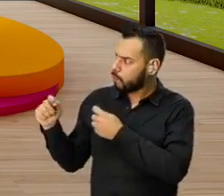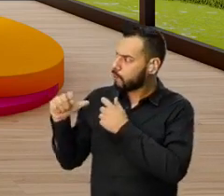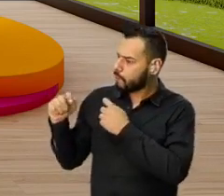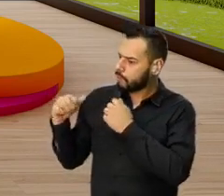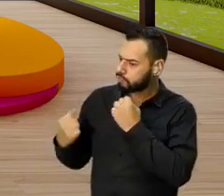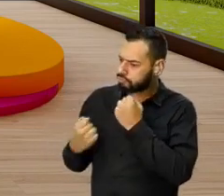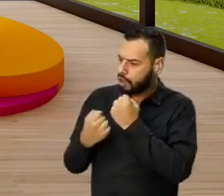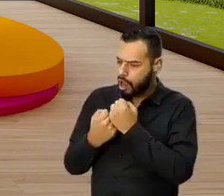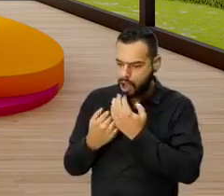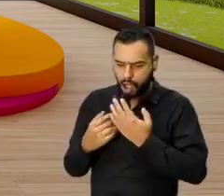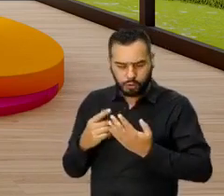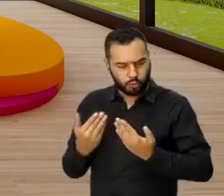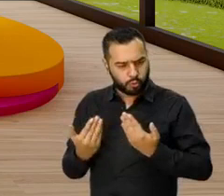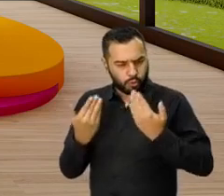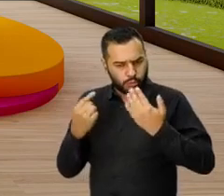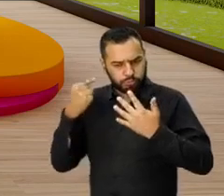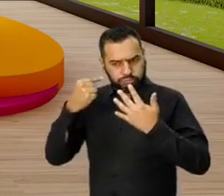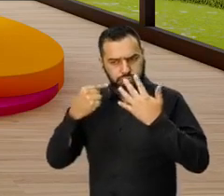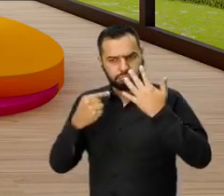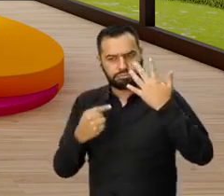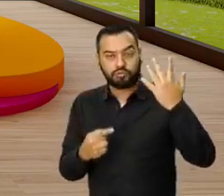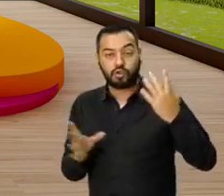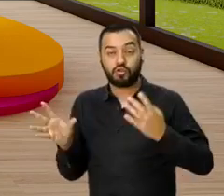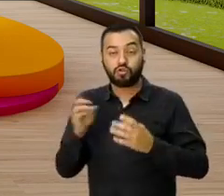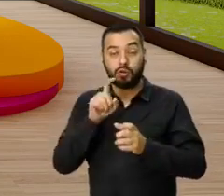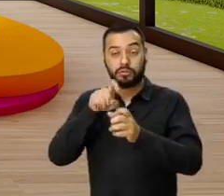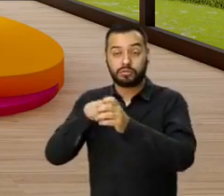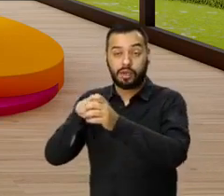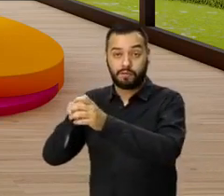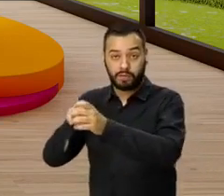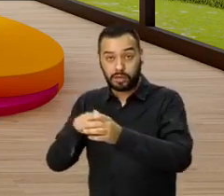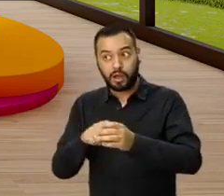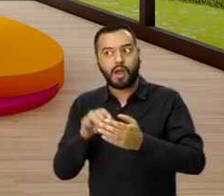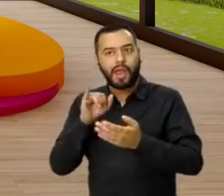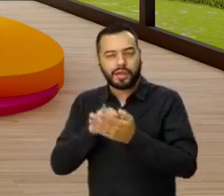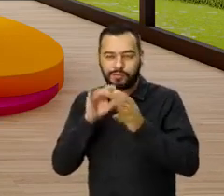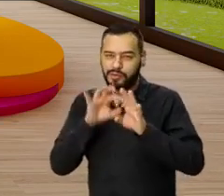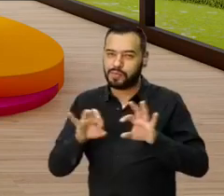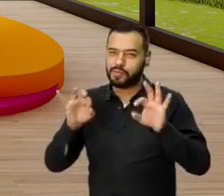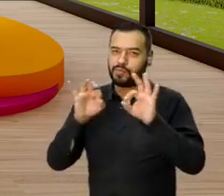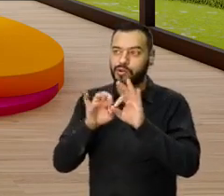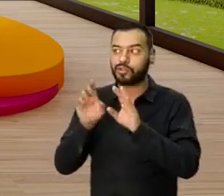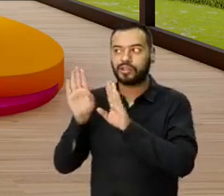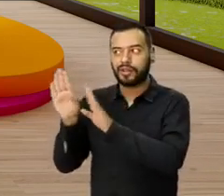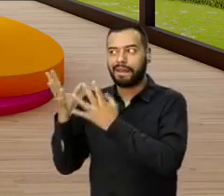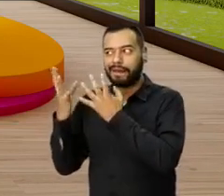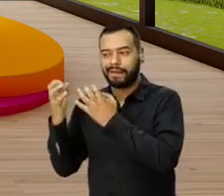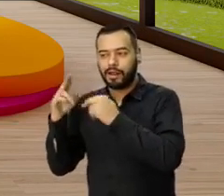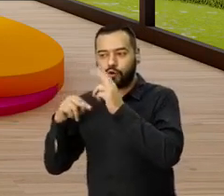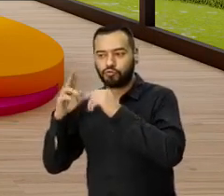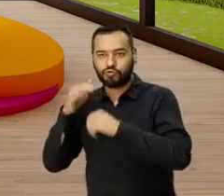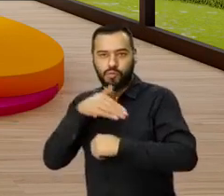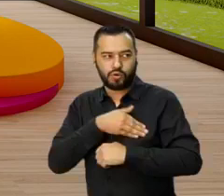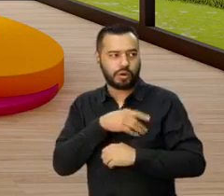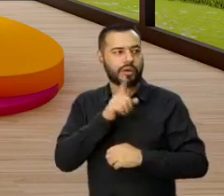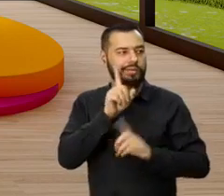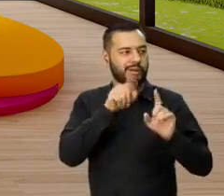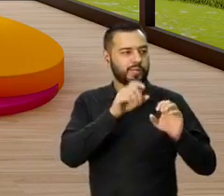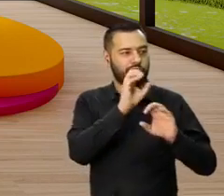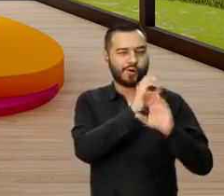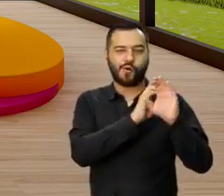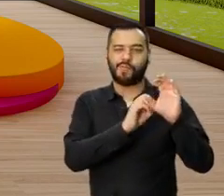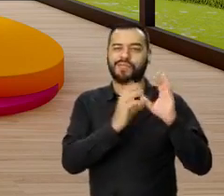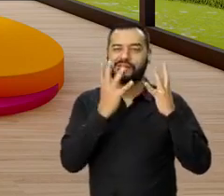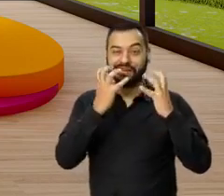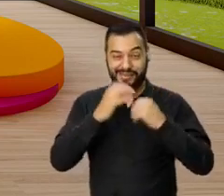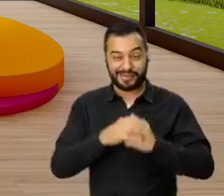a todos los usuarios, a todos los afiliados, y eso es lo importante porque eso es lo que realmente se quiere, tanto de parte de ustedes como de parte de Compensar.